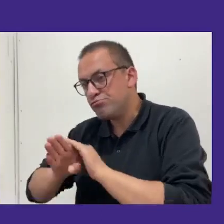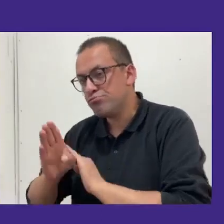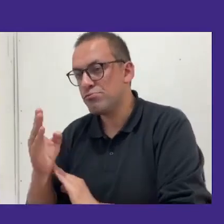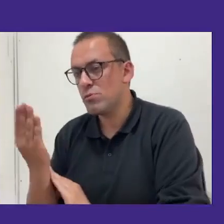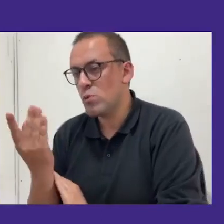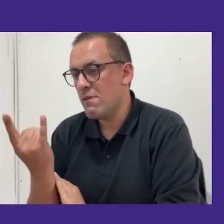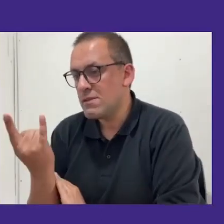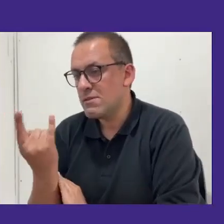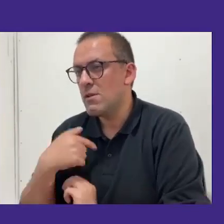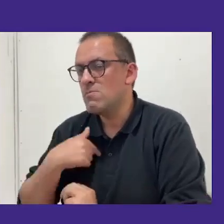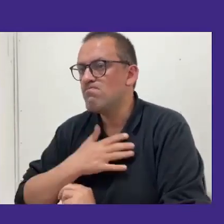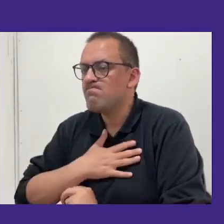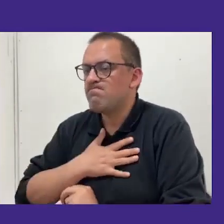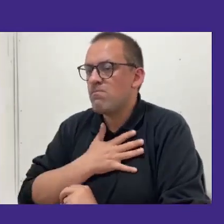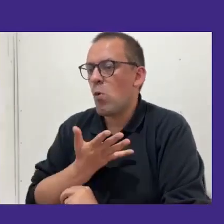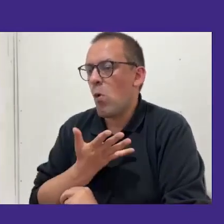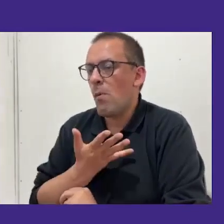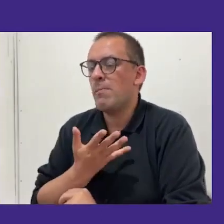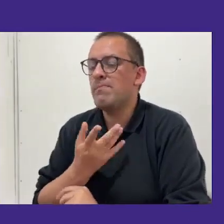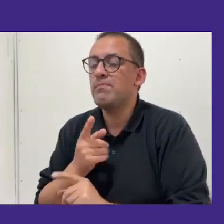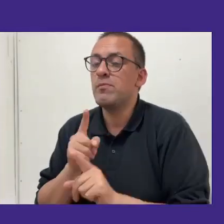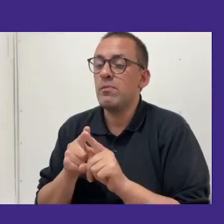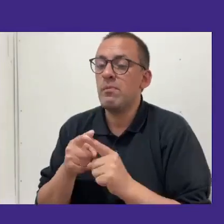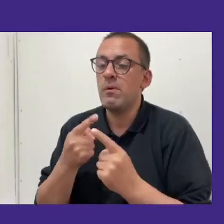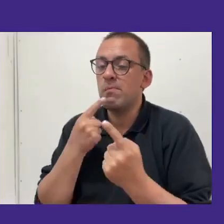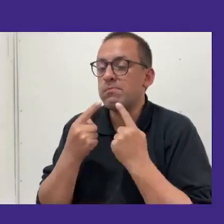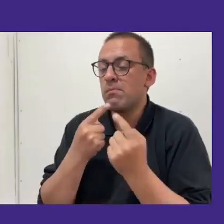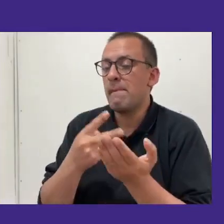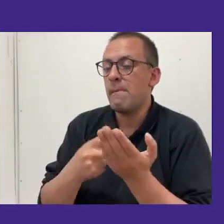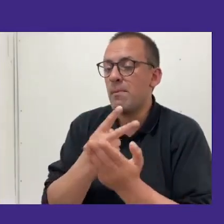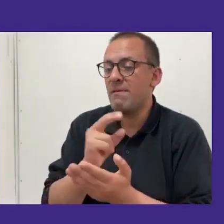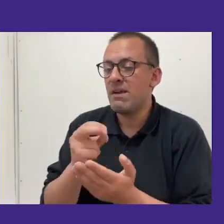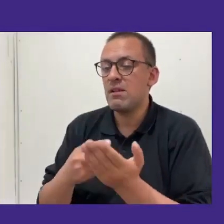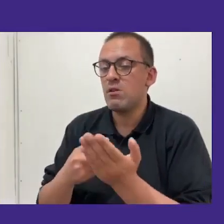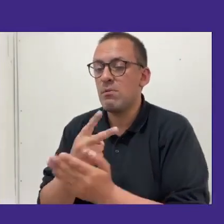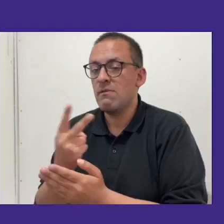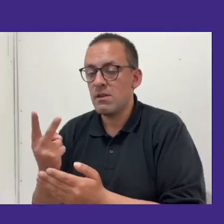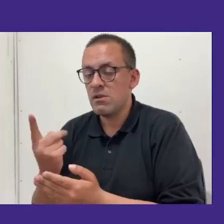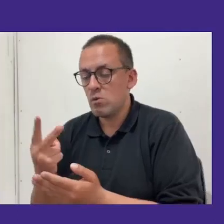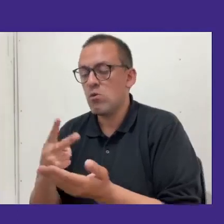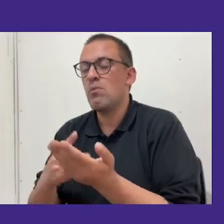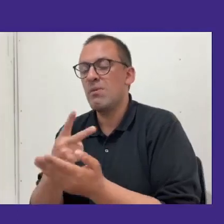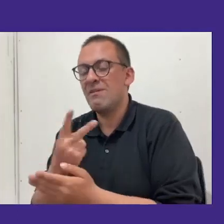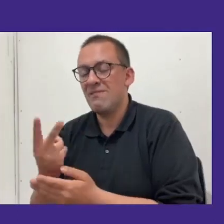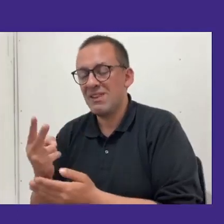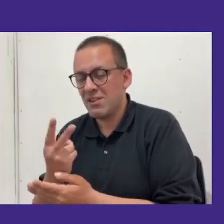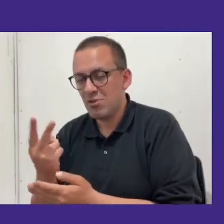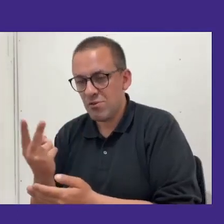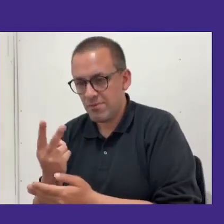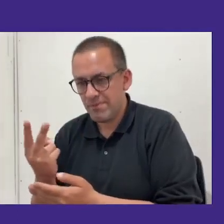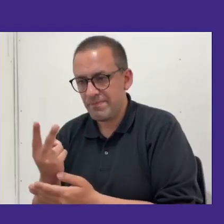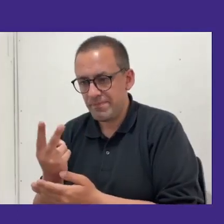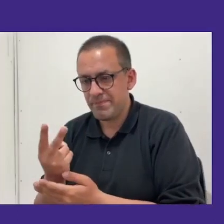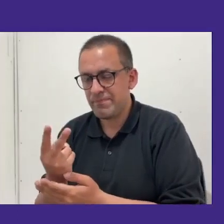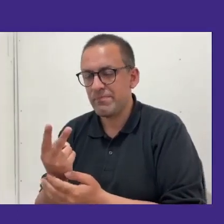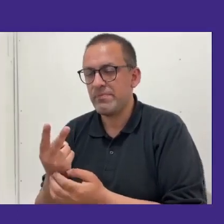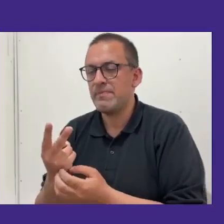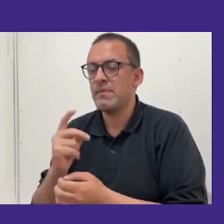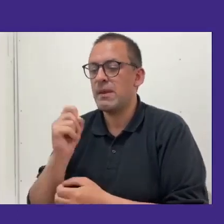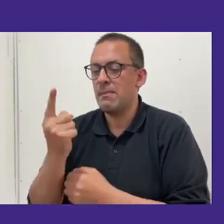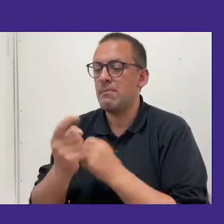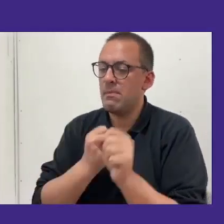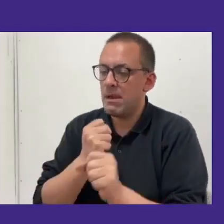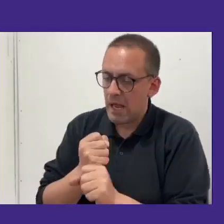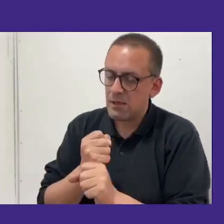año, pero estas primeras cohortes, 2020, 2021, 2022, que son las cohortes o bien en primer año